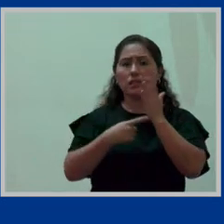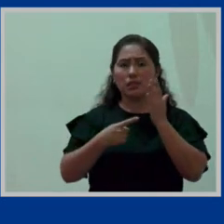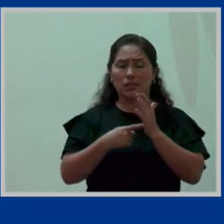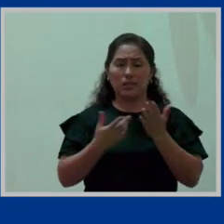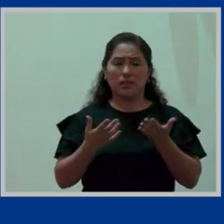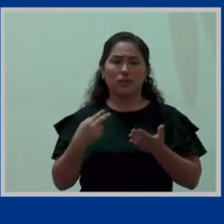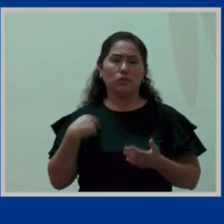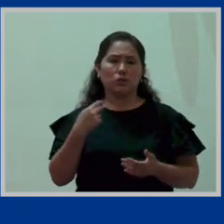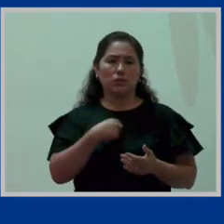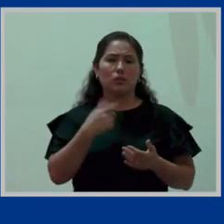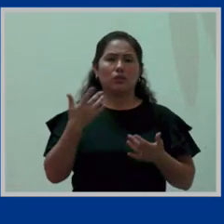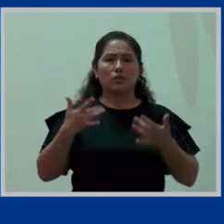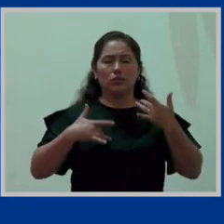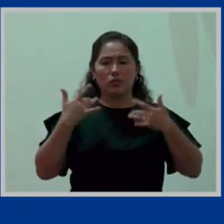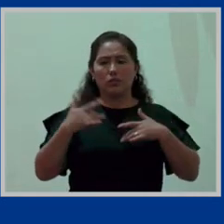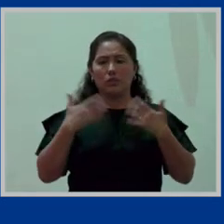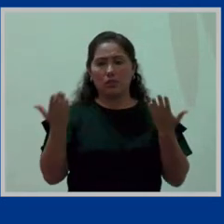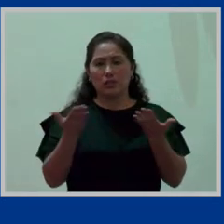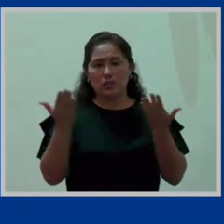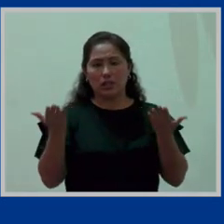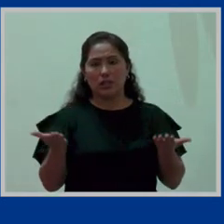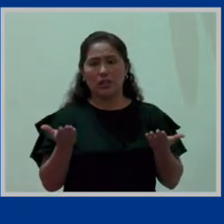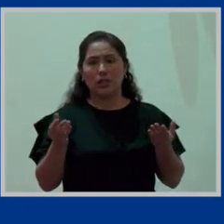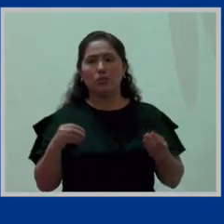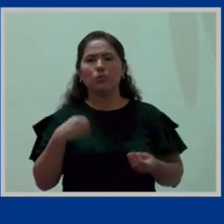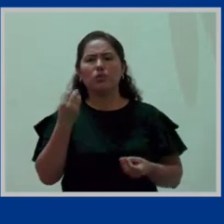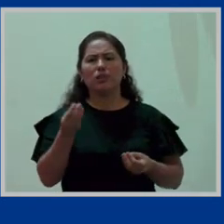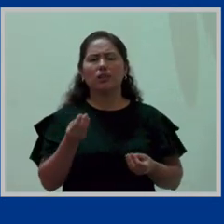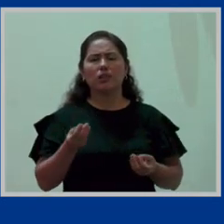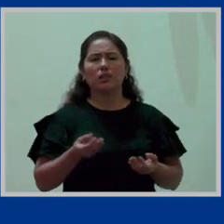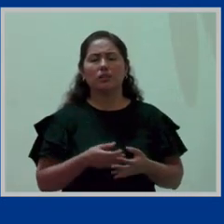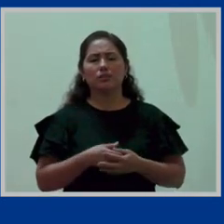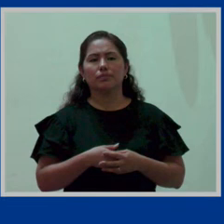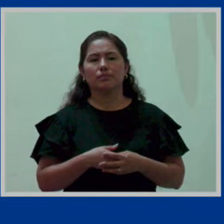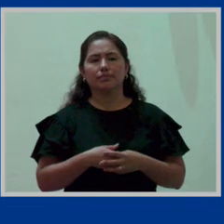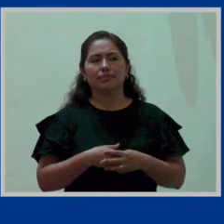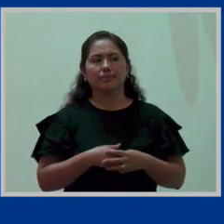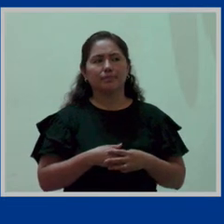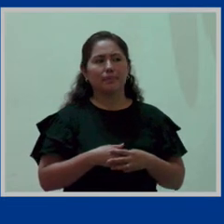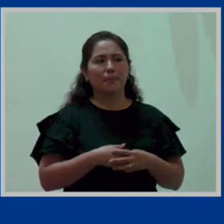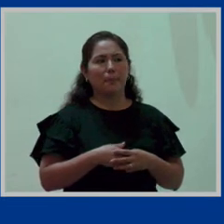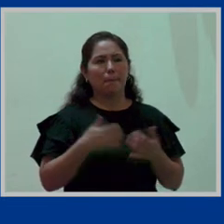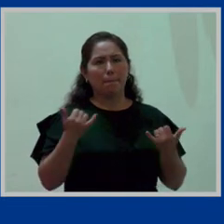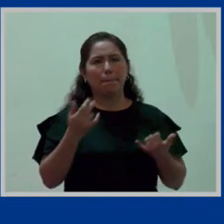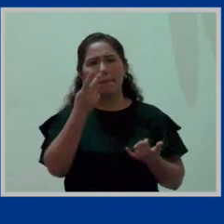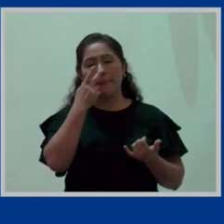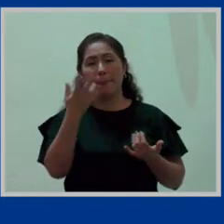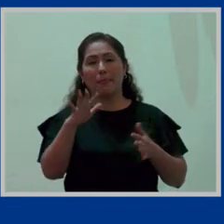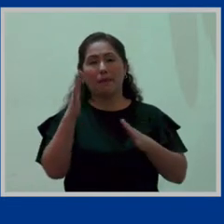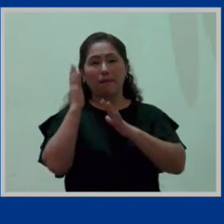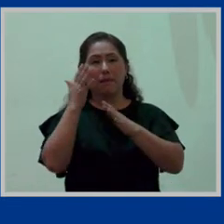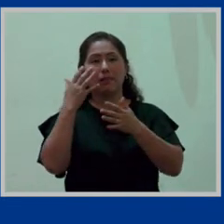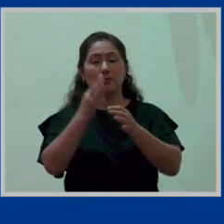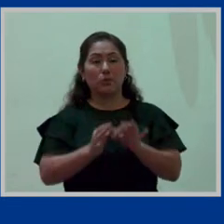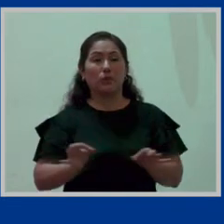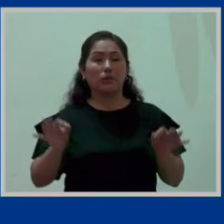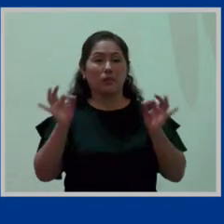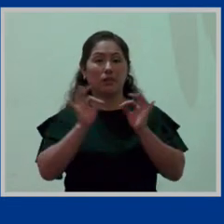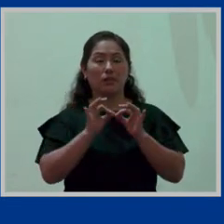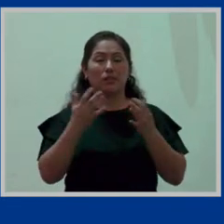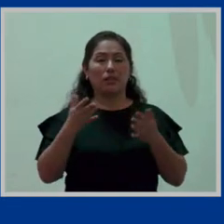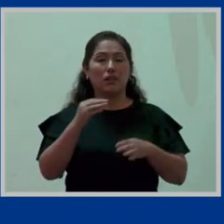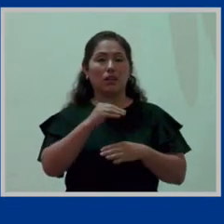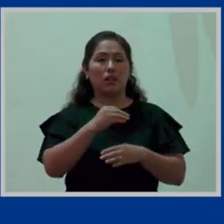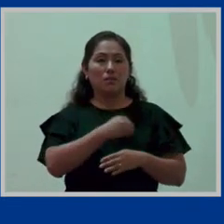muy contentos de estar acá, porque no es a partir de este evento tan importante que el